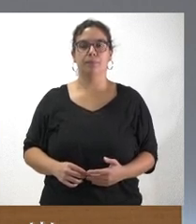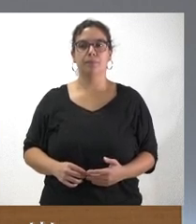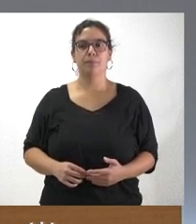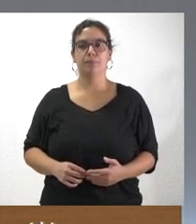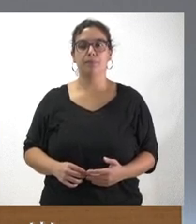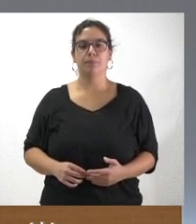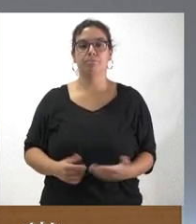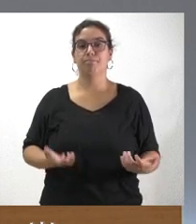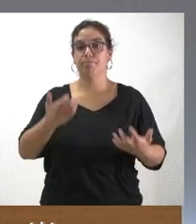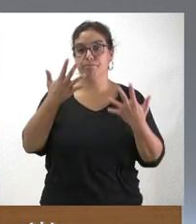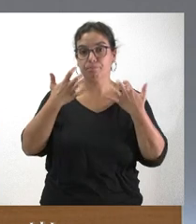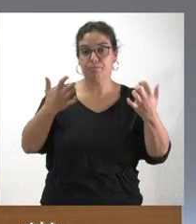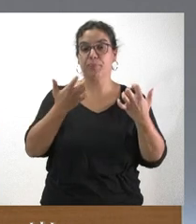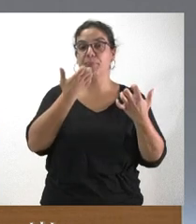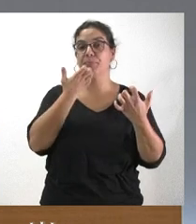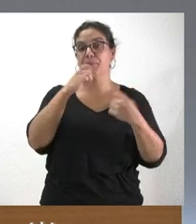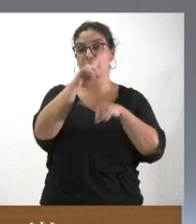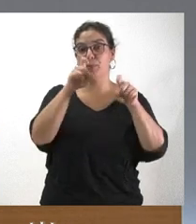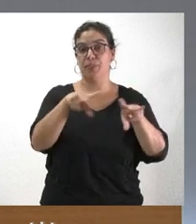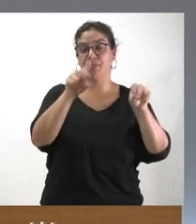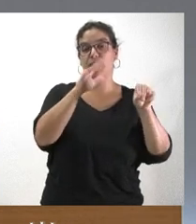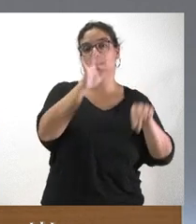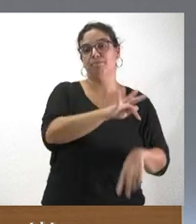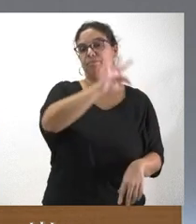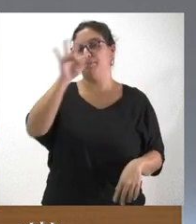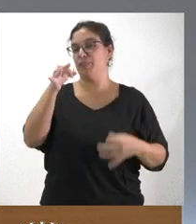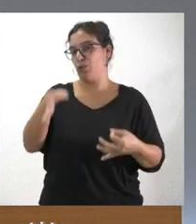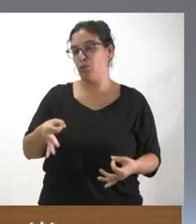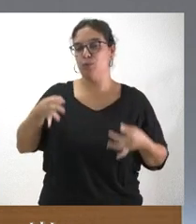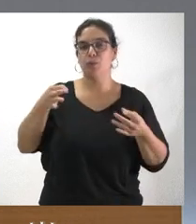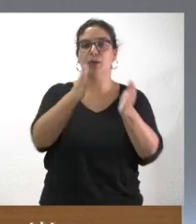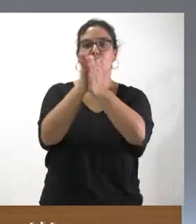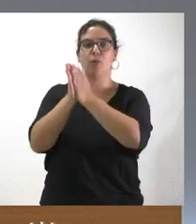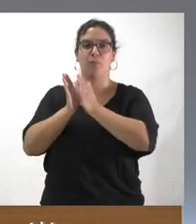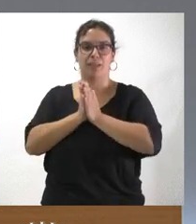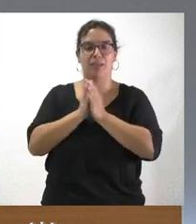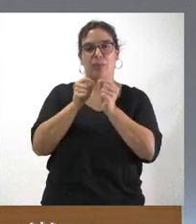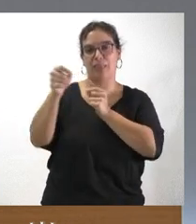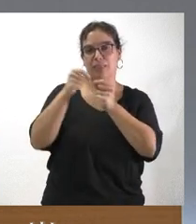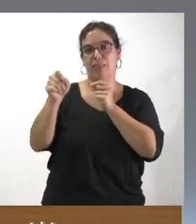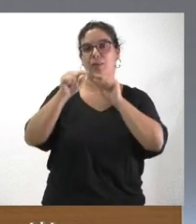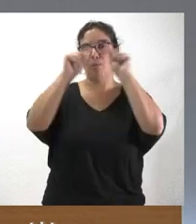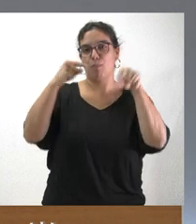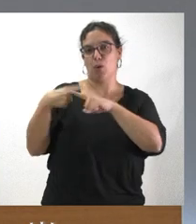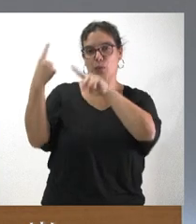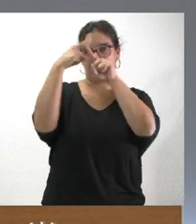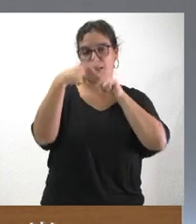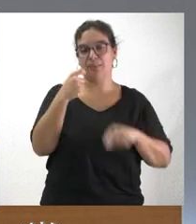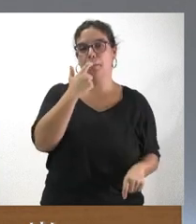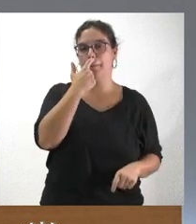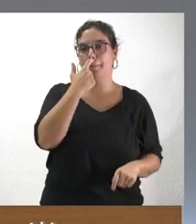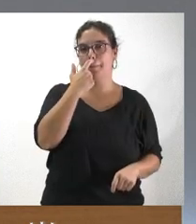Si no tenemos más preguntas, vamos a dar paso, como siempre, a los compañeros que nos siguen desde las diferentes provincias.